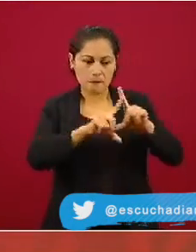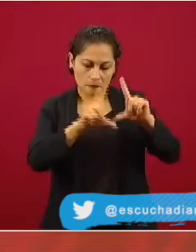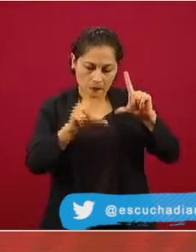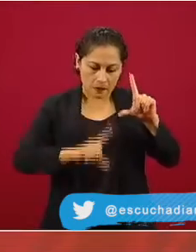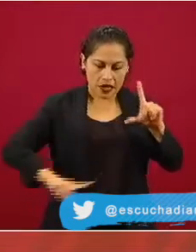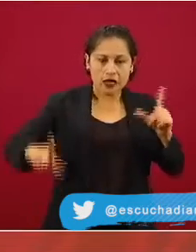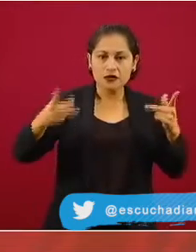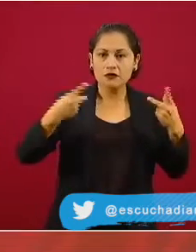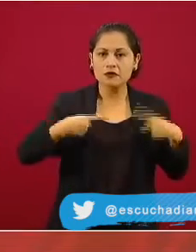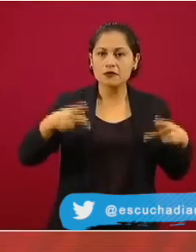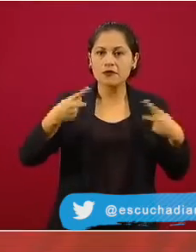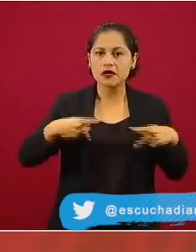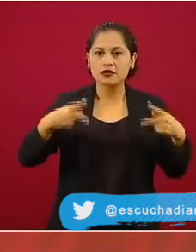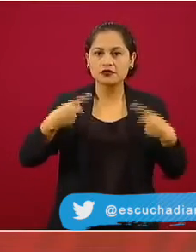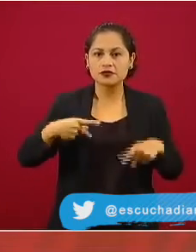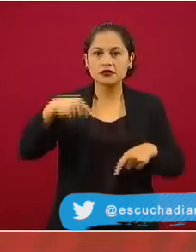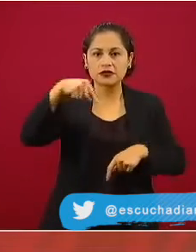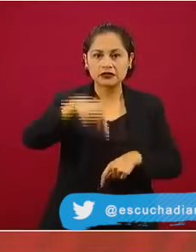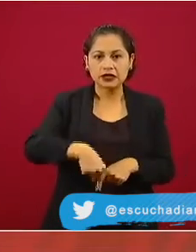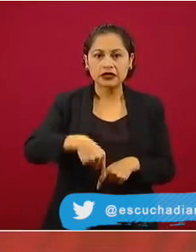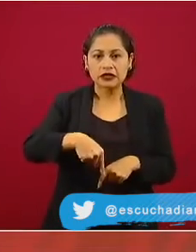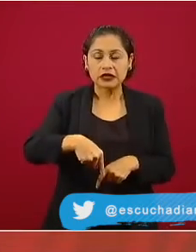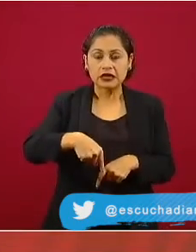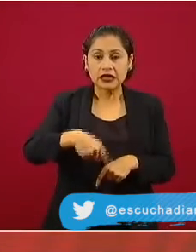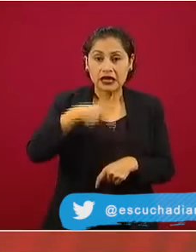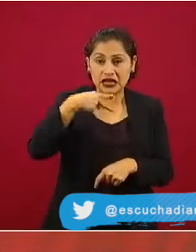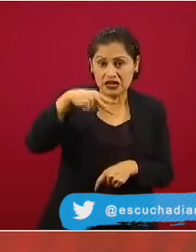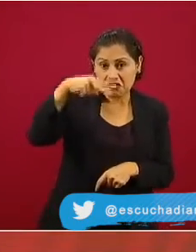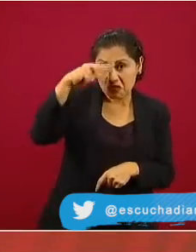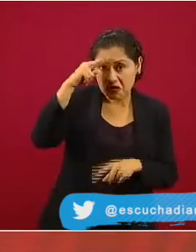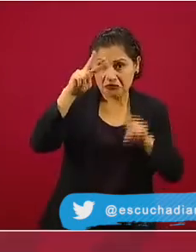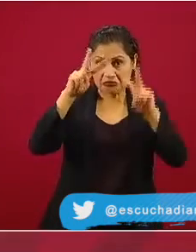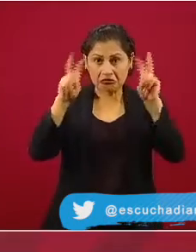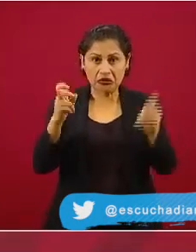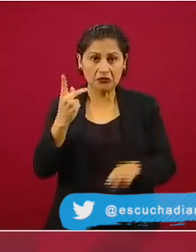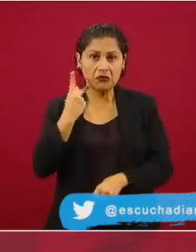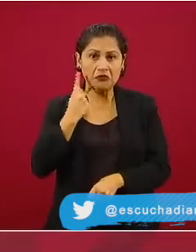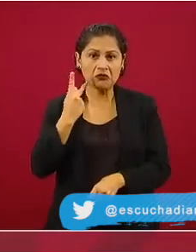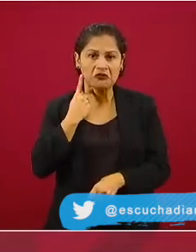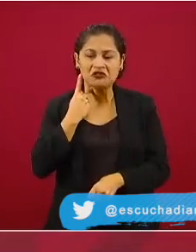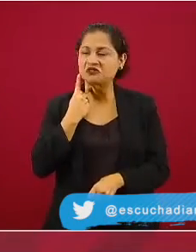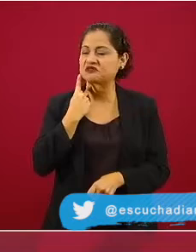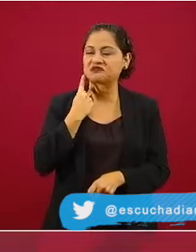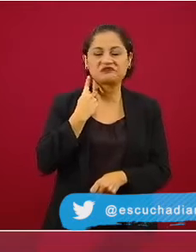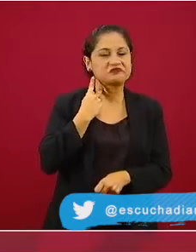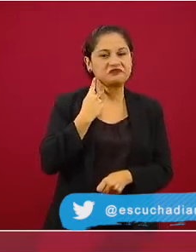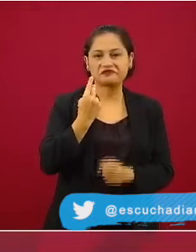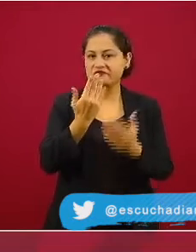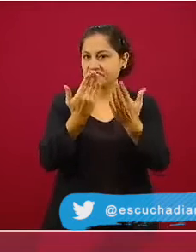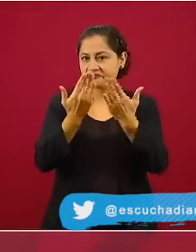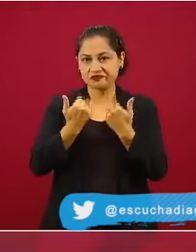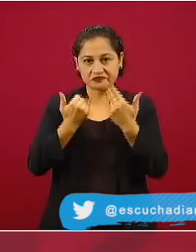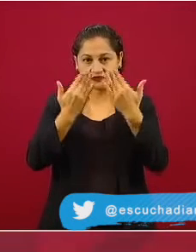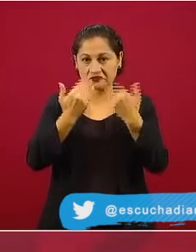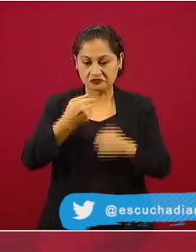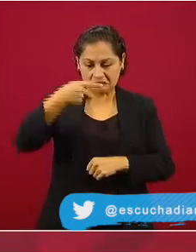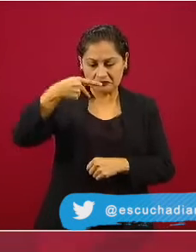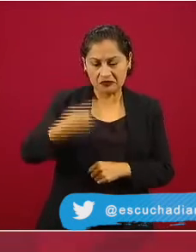menos analfabetismo político en el mundo. Es uno de los pueblos con menos